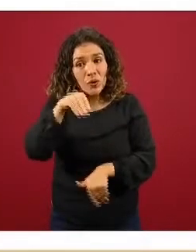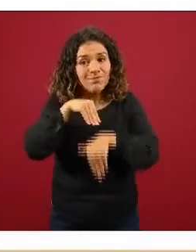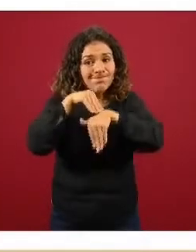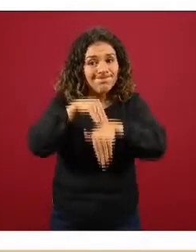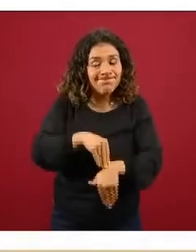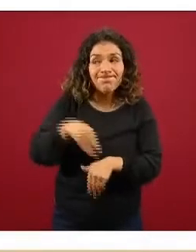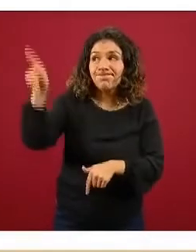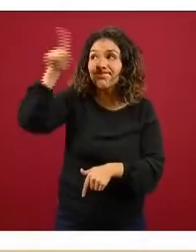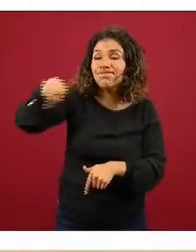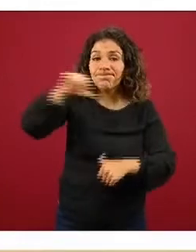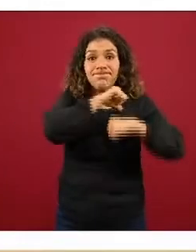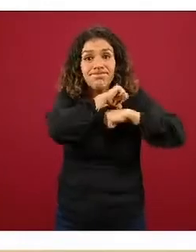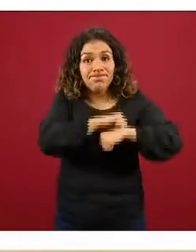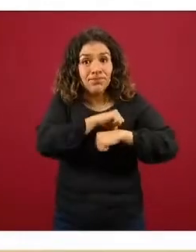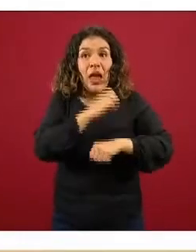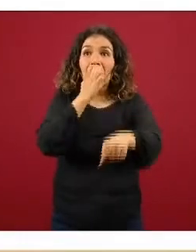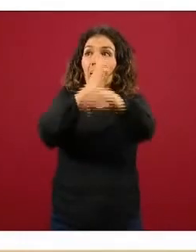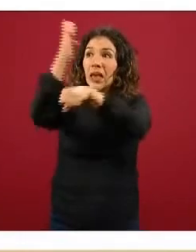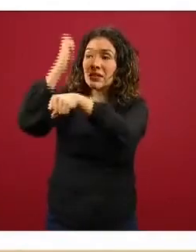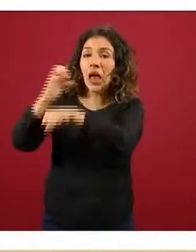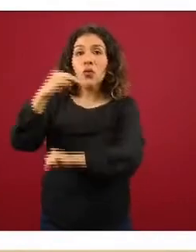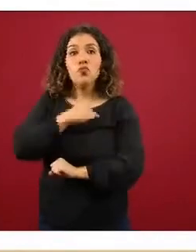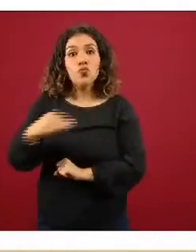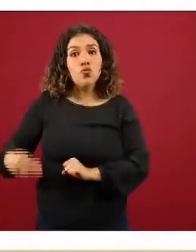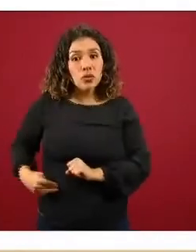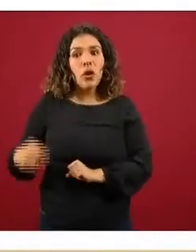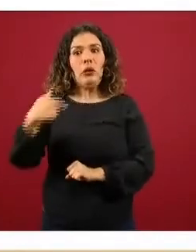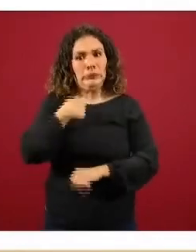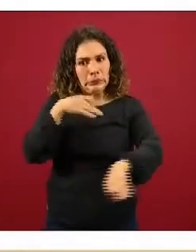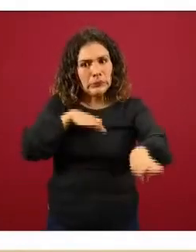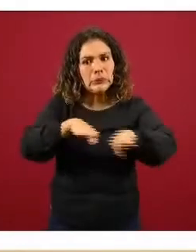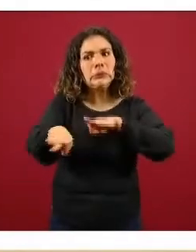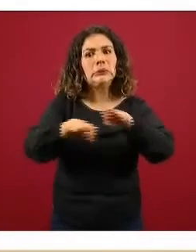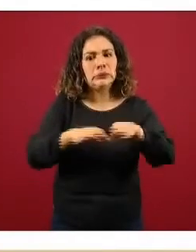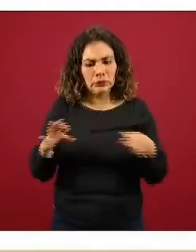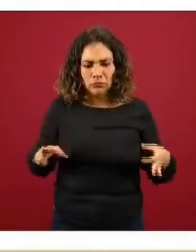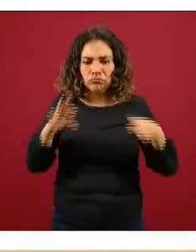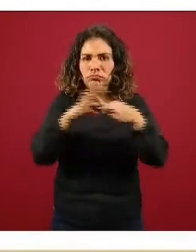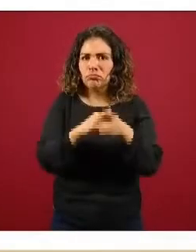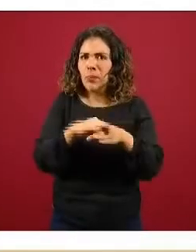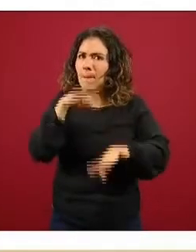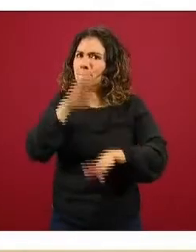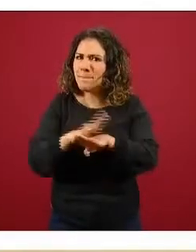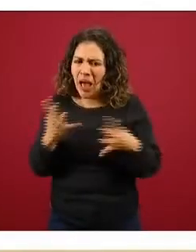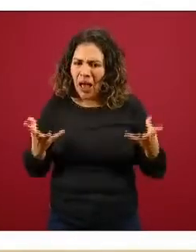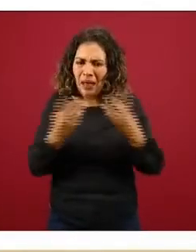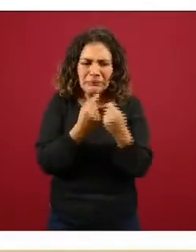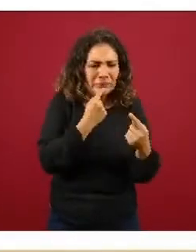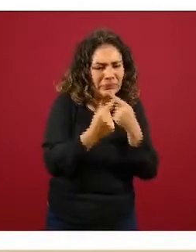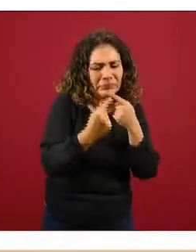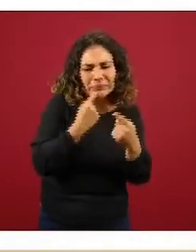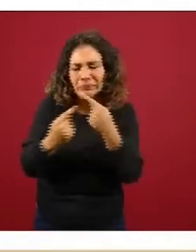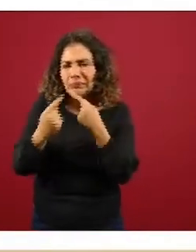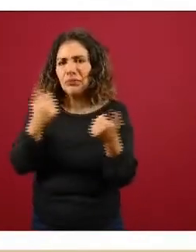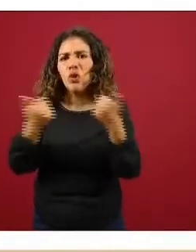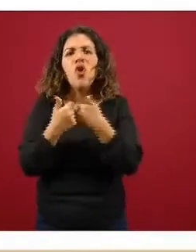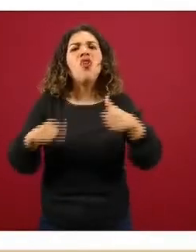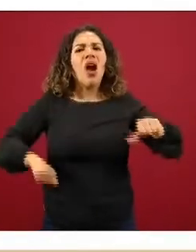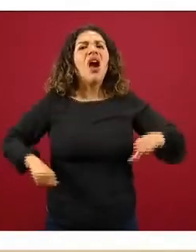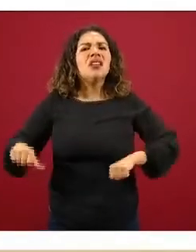de las autoridades estatales y municipales. Hemos trabajado en conjunto, muy, muy de la mano, con